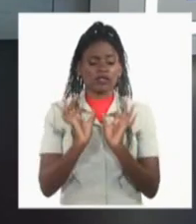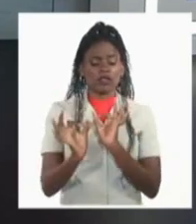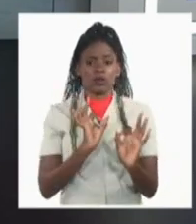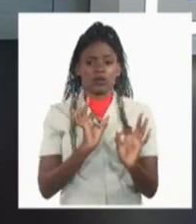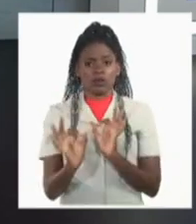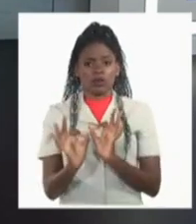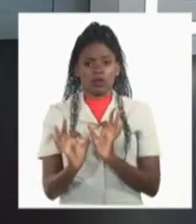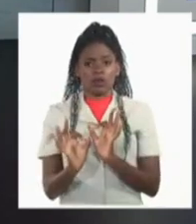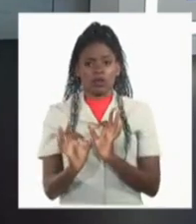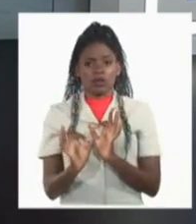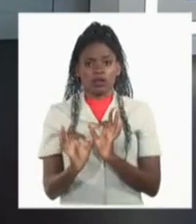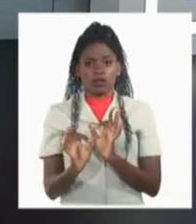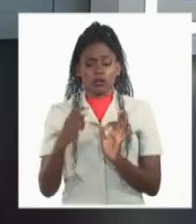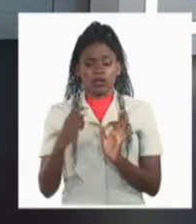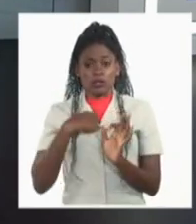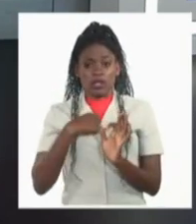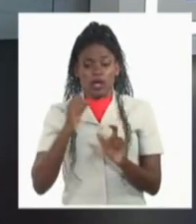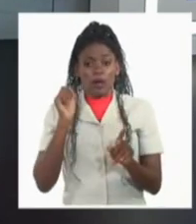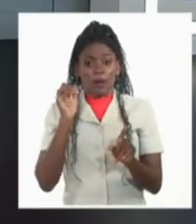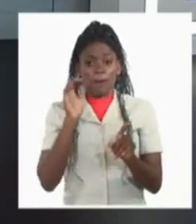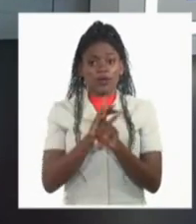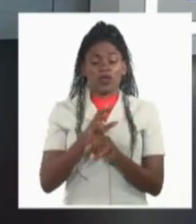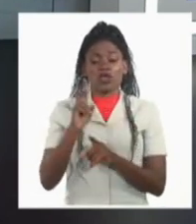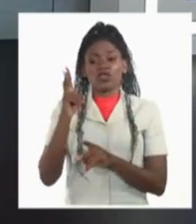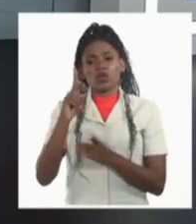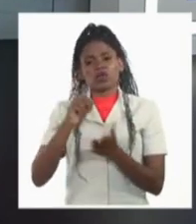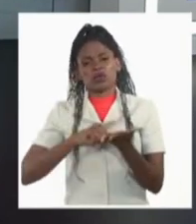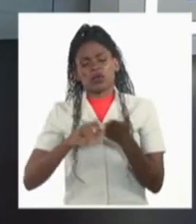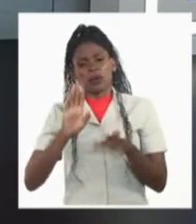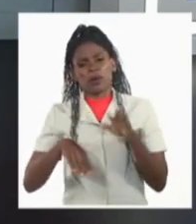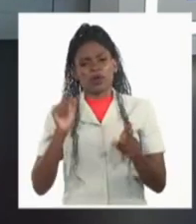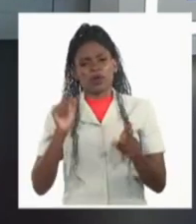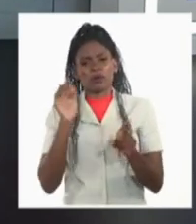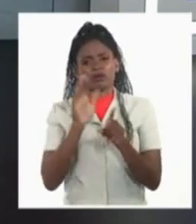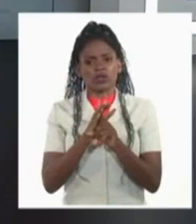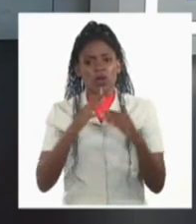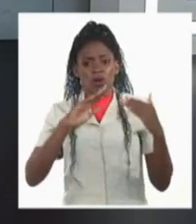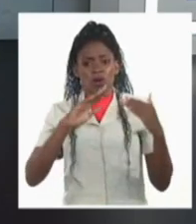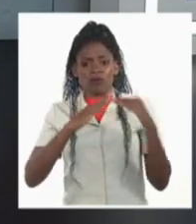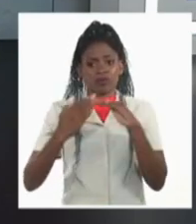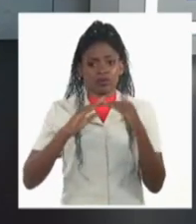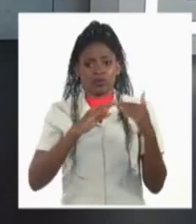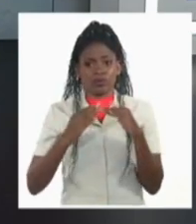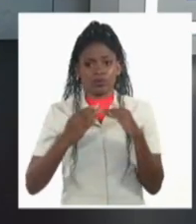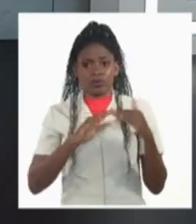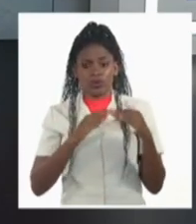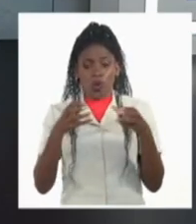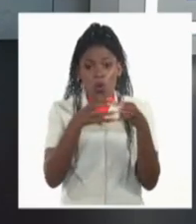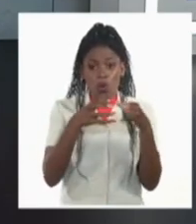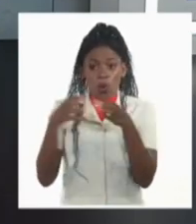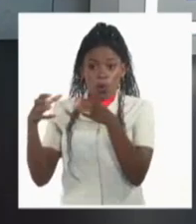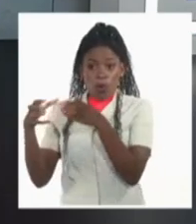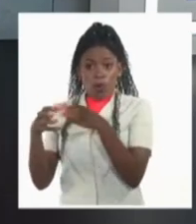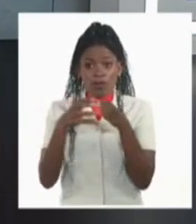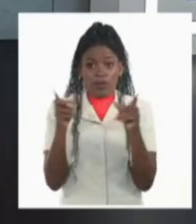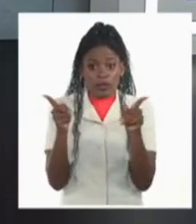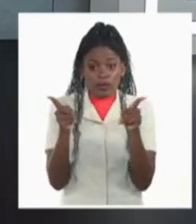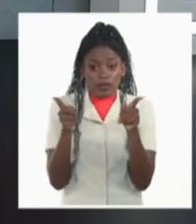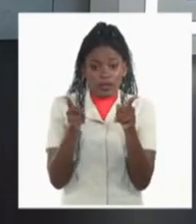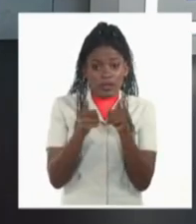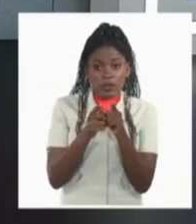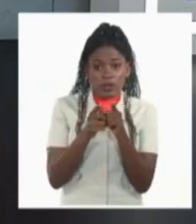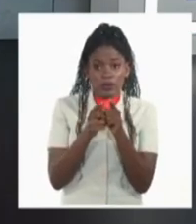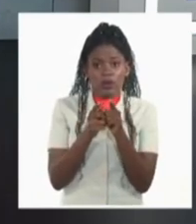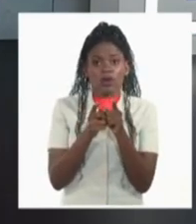Una contraofensiva de Kiev empezó hace más de dos semanas. Tras los enfrentamientos, las tropas ucranianas han reducido su actividad